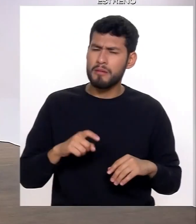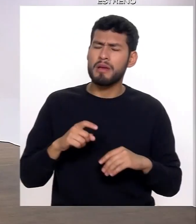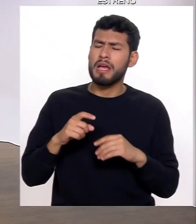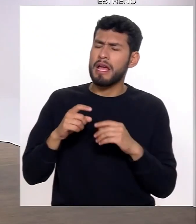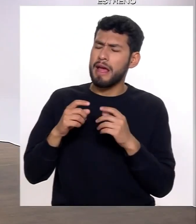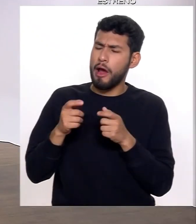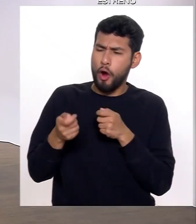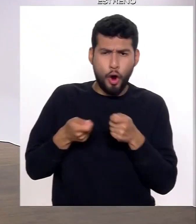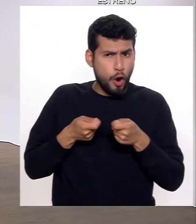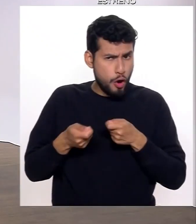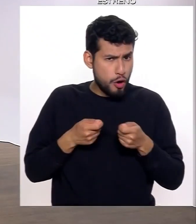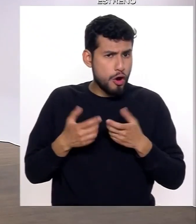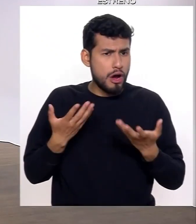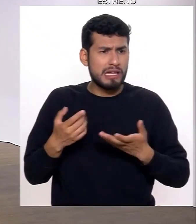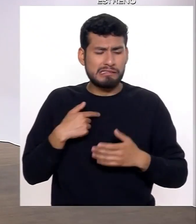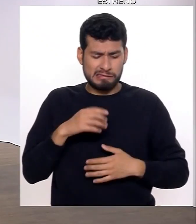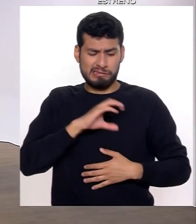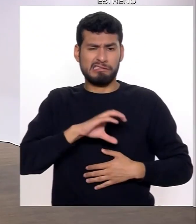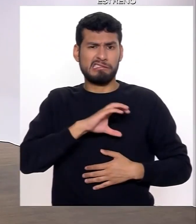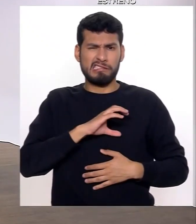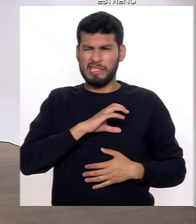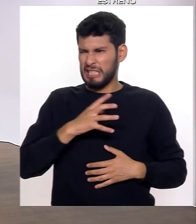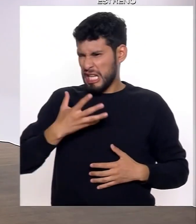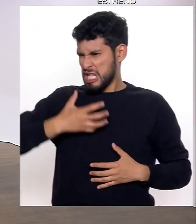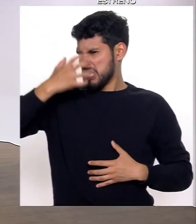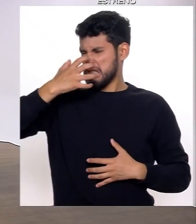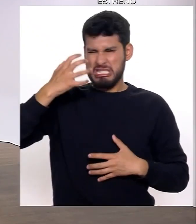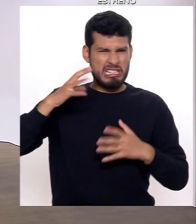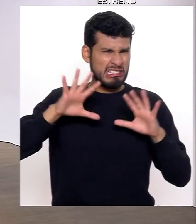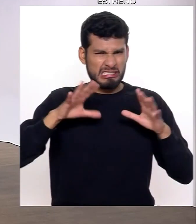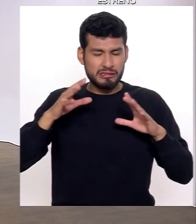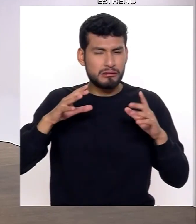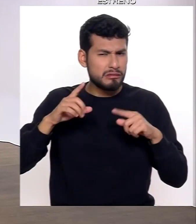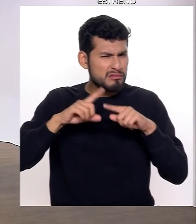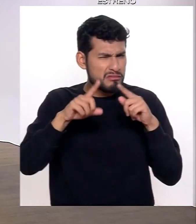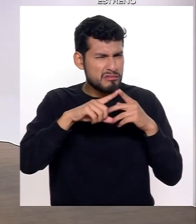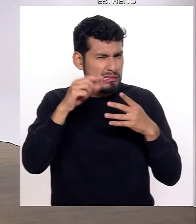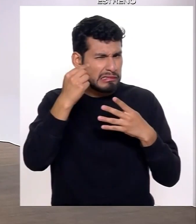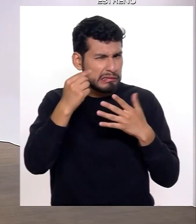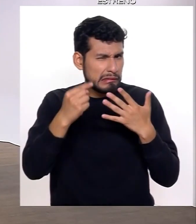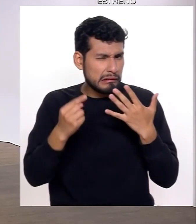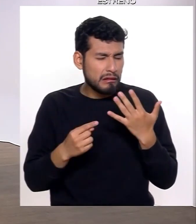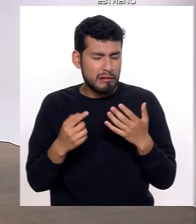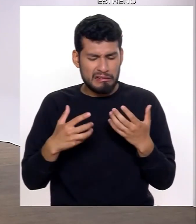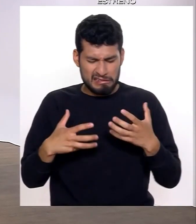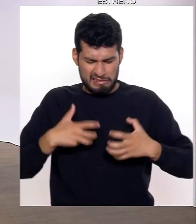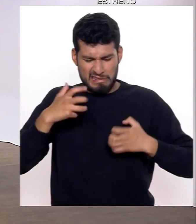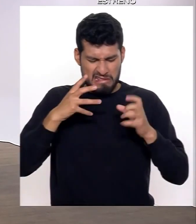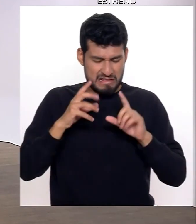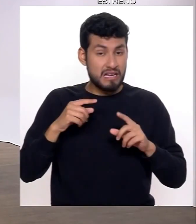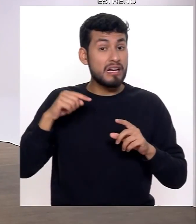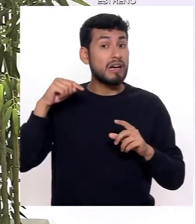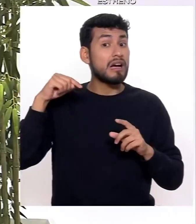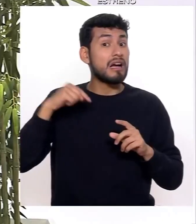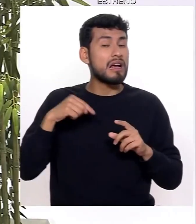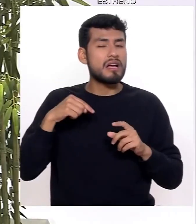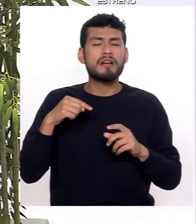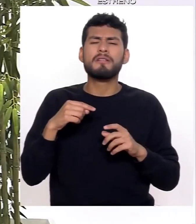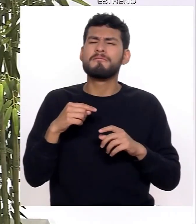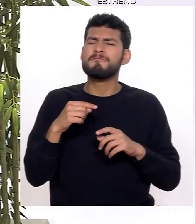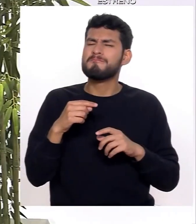En la forma como una reacción a la agresividad y todos estos elementos que realmente deben permitir que la persona